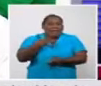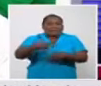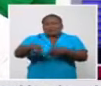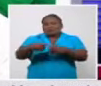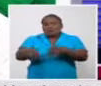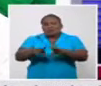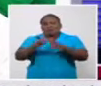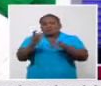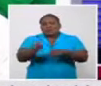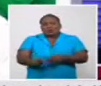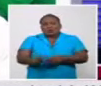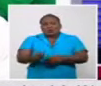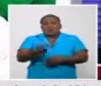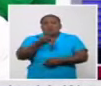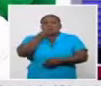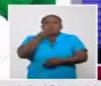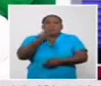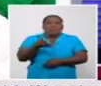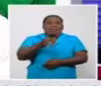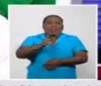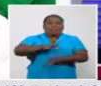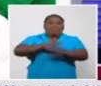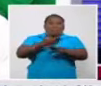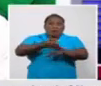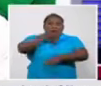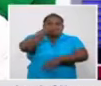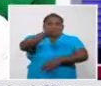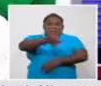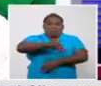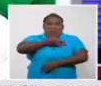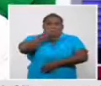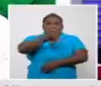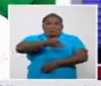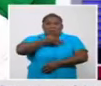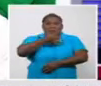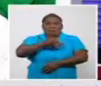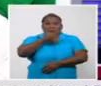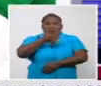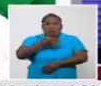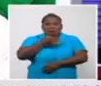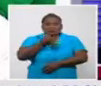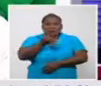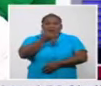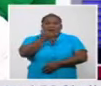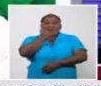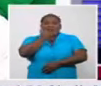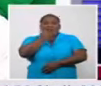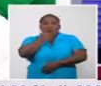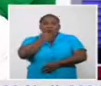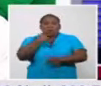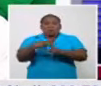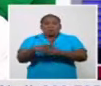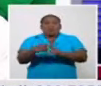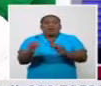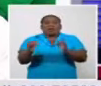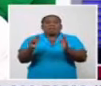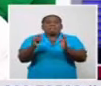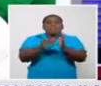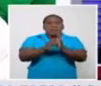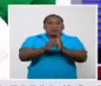aunque tal vez digamos, más adelante lo vamos a referir, que la tasa de letalidad es una tasa de letalidad inferior